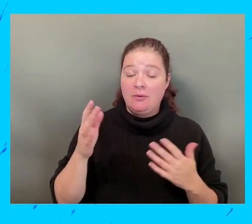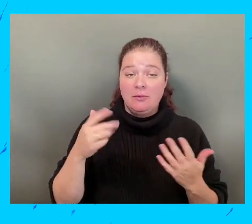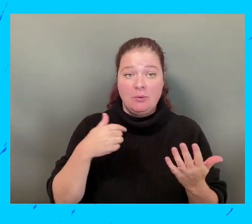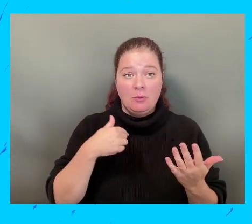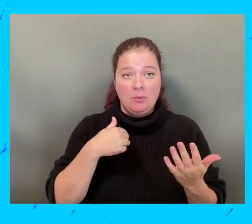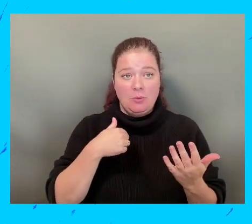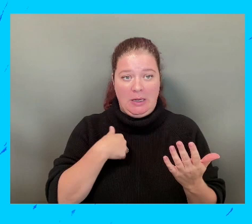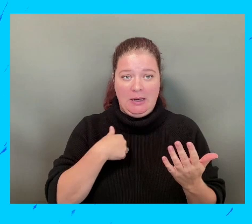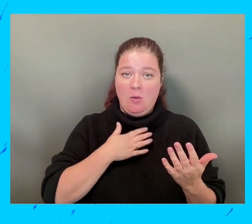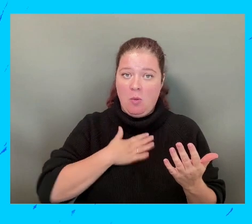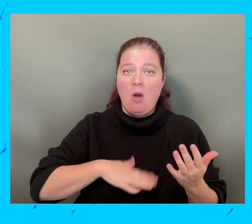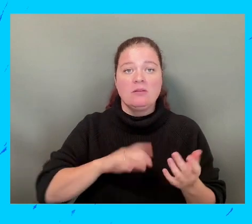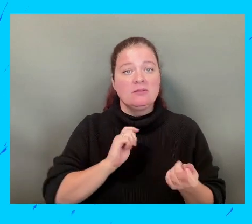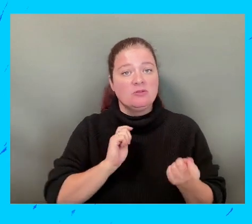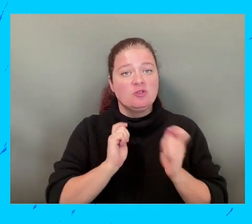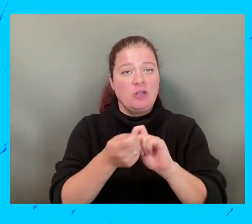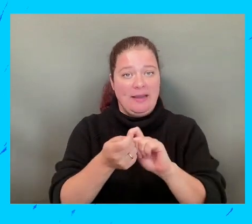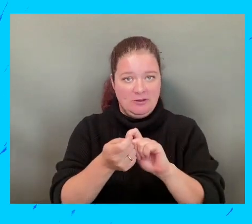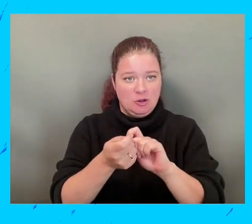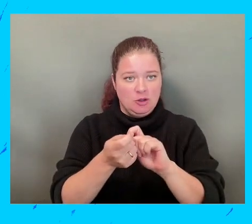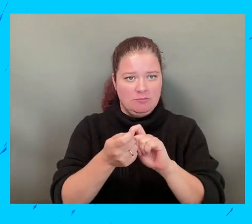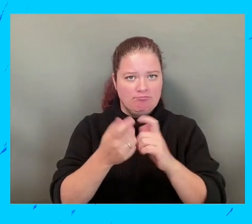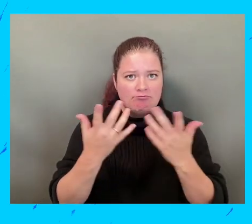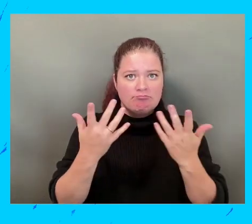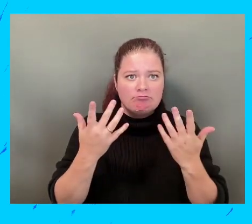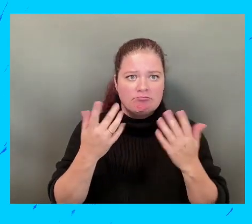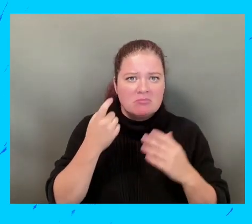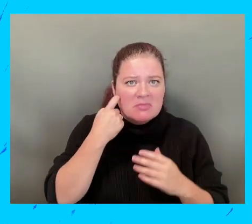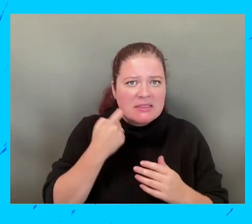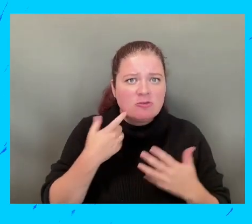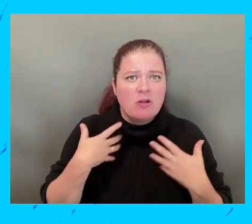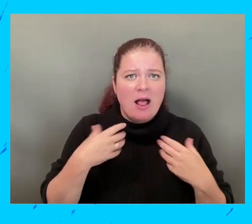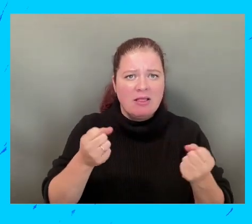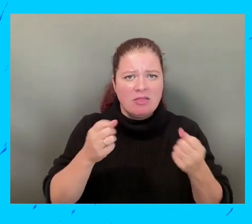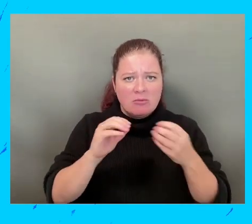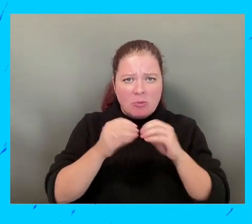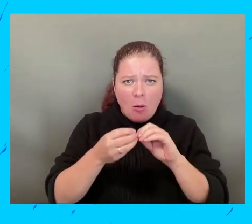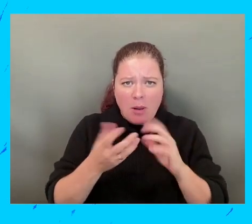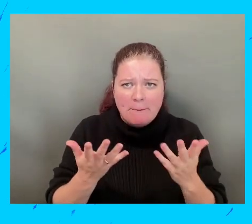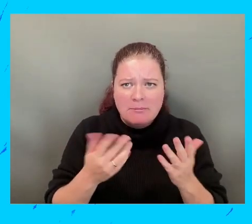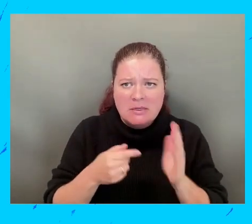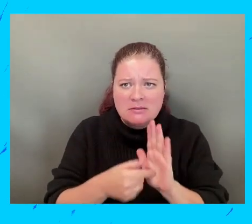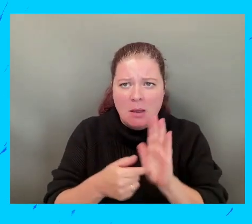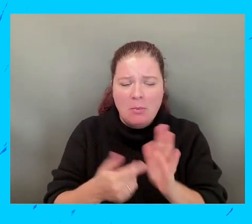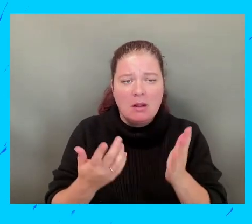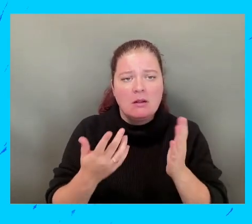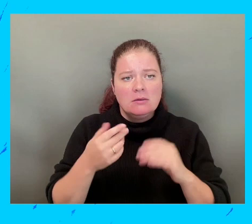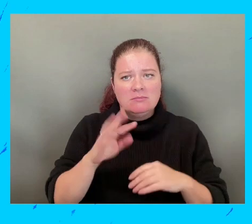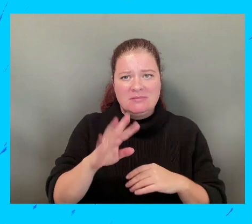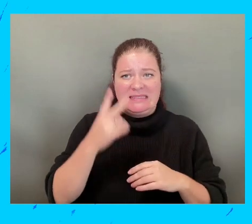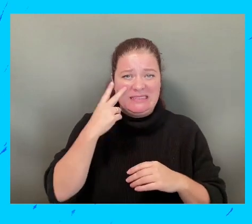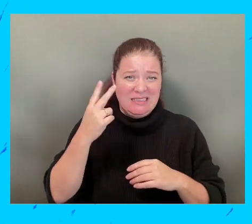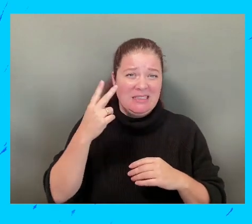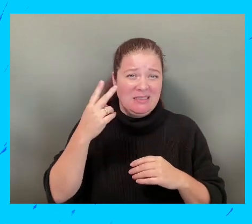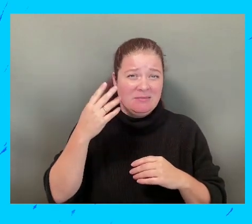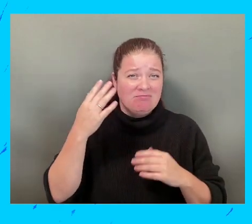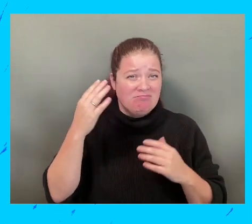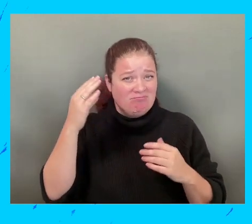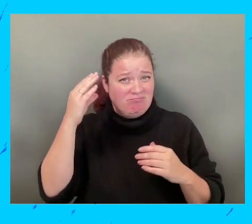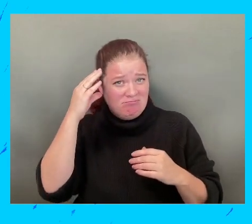en verdad queremos hacer un cambio con los retratos de la cuestión igual